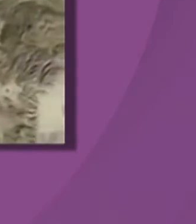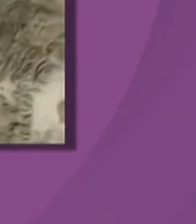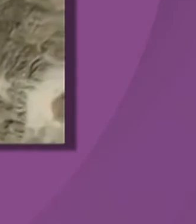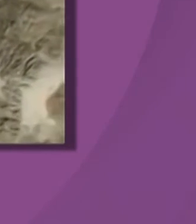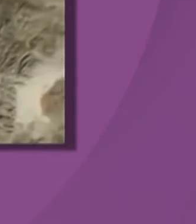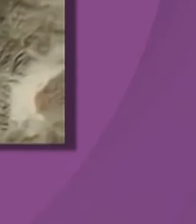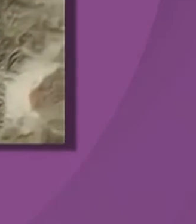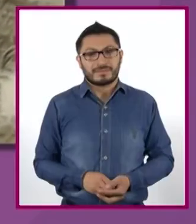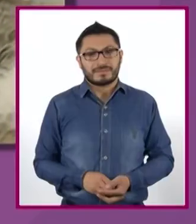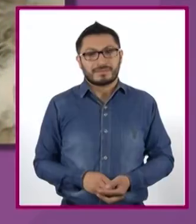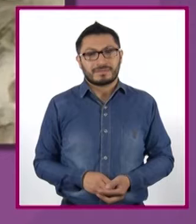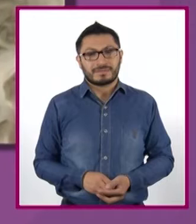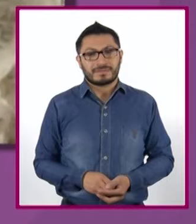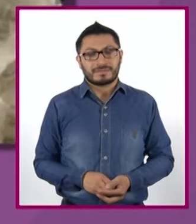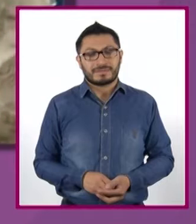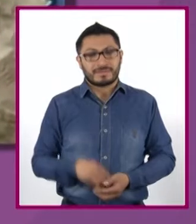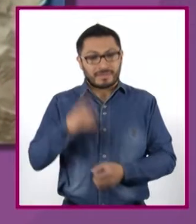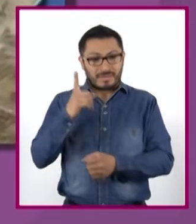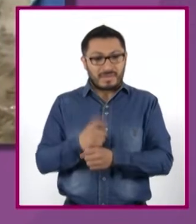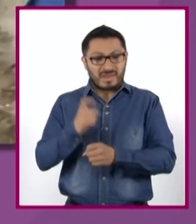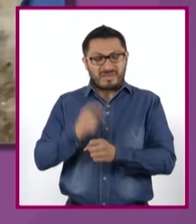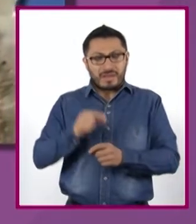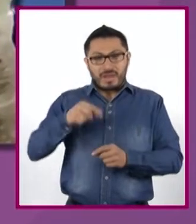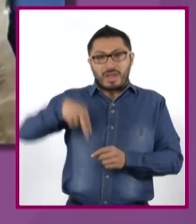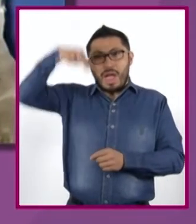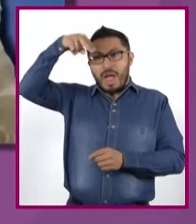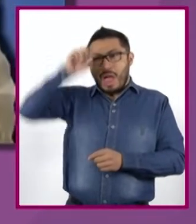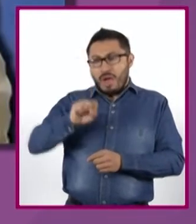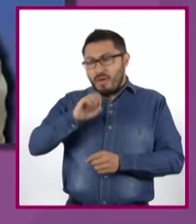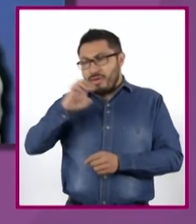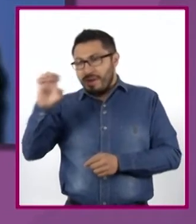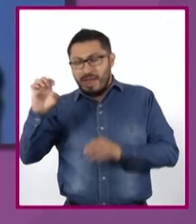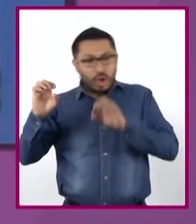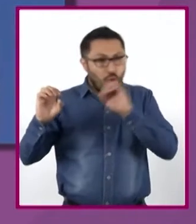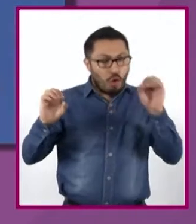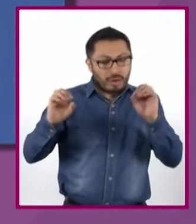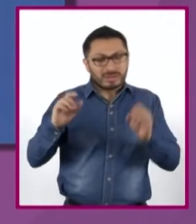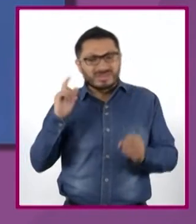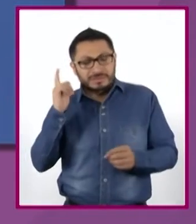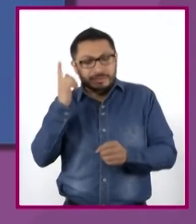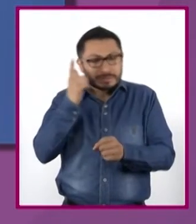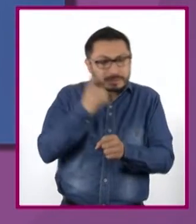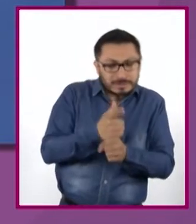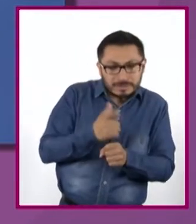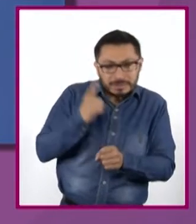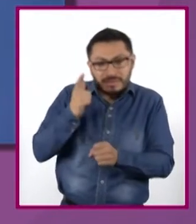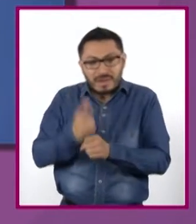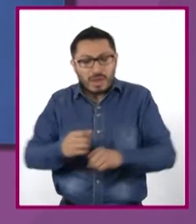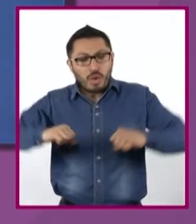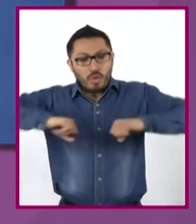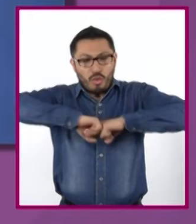Primero, los puntos cardinales y los mares, ubicación y límite del universo conocido.